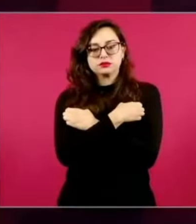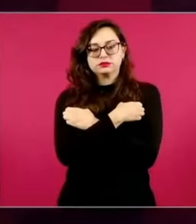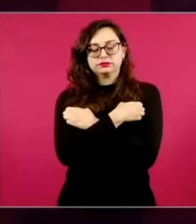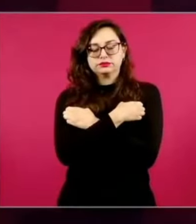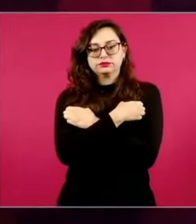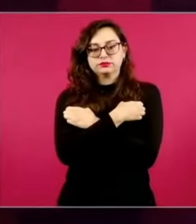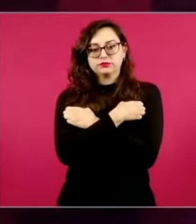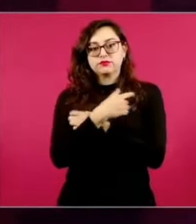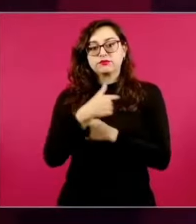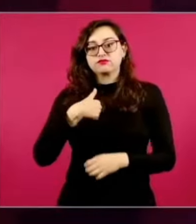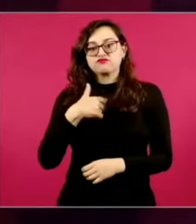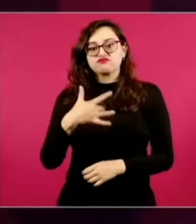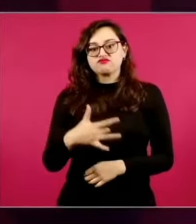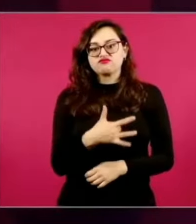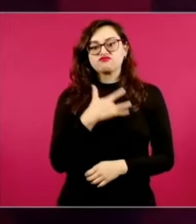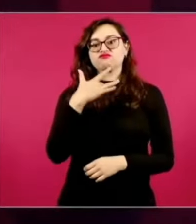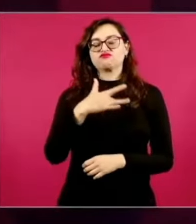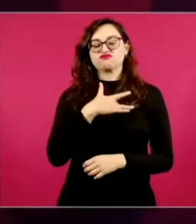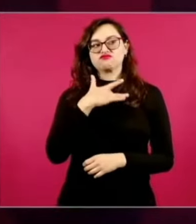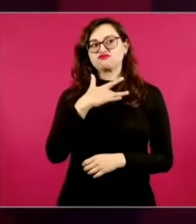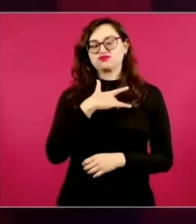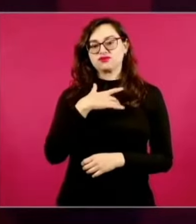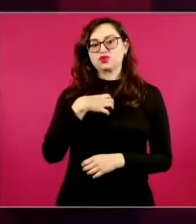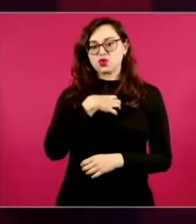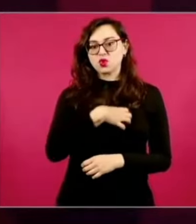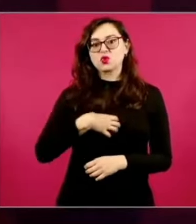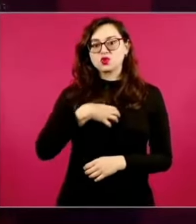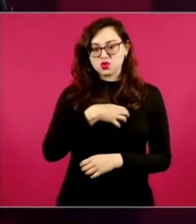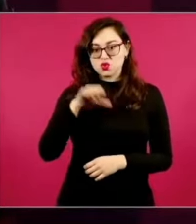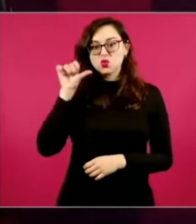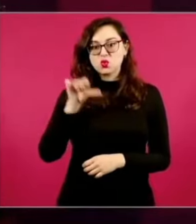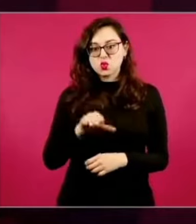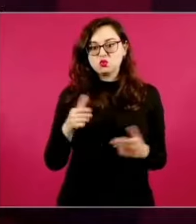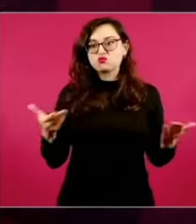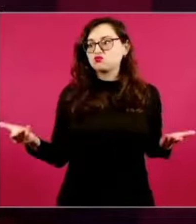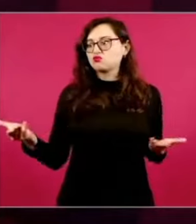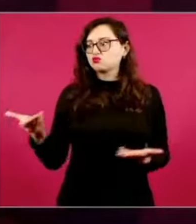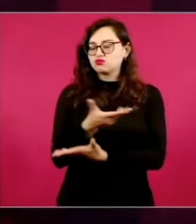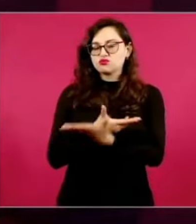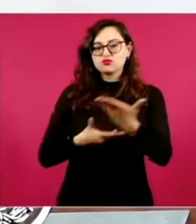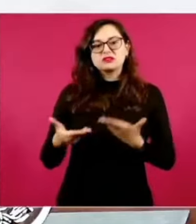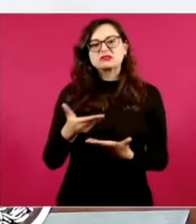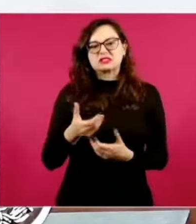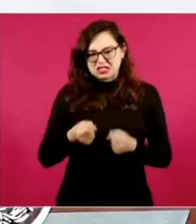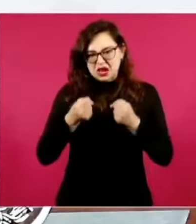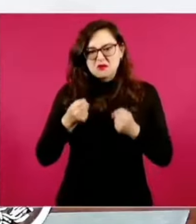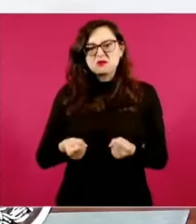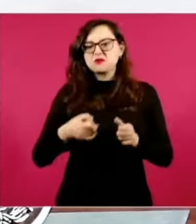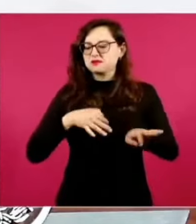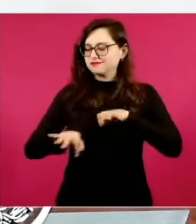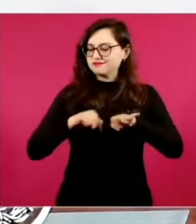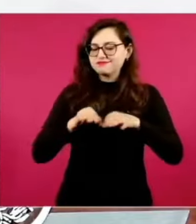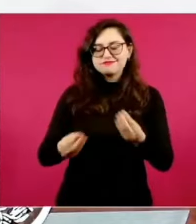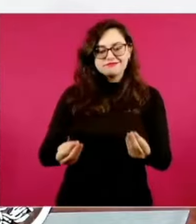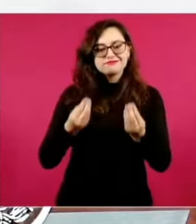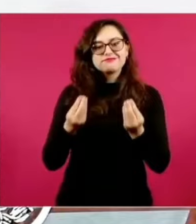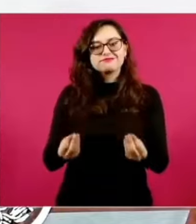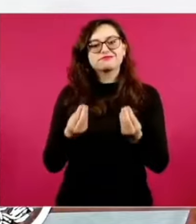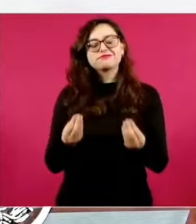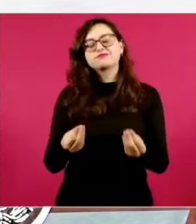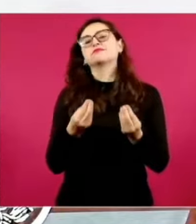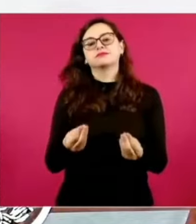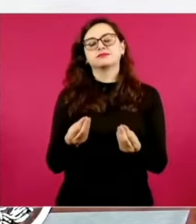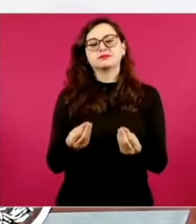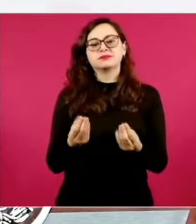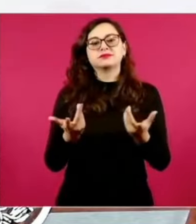placer poder compartir con ustedes esta jornada que va a ser sumamente productiva seguramente. La tarea